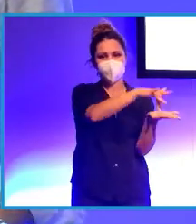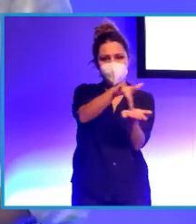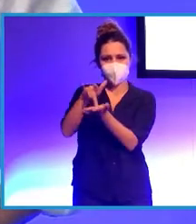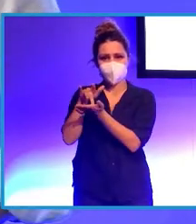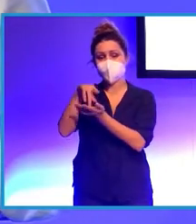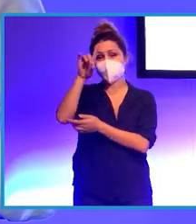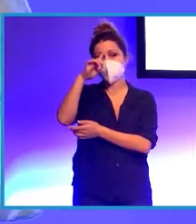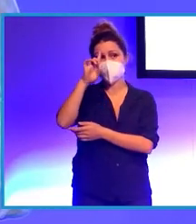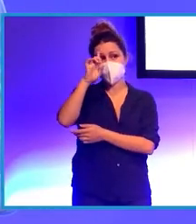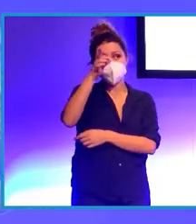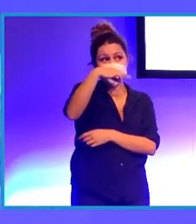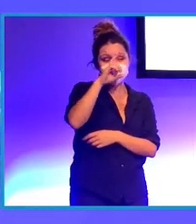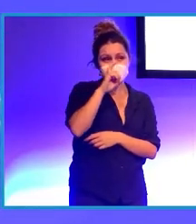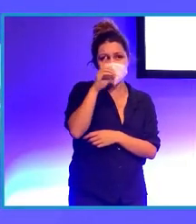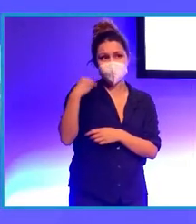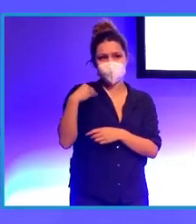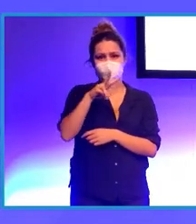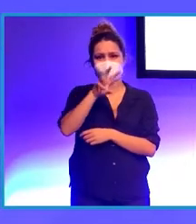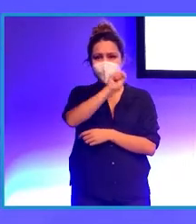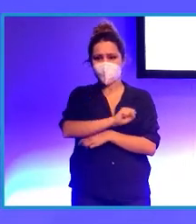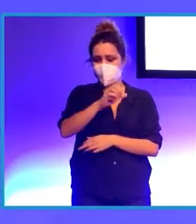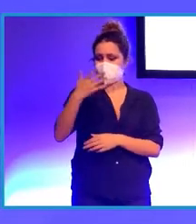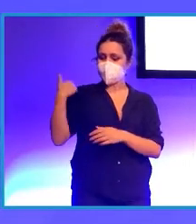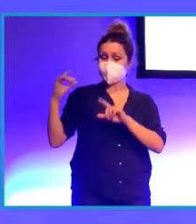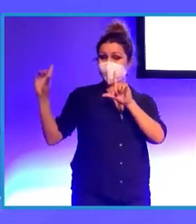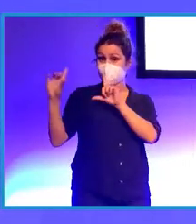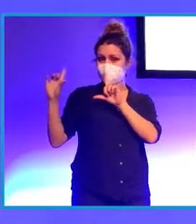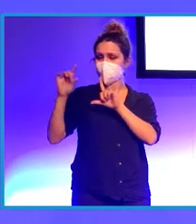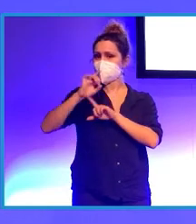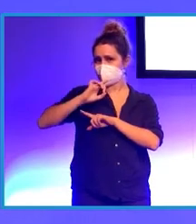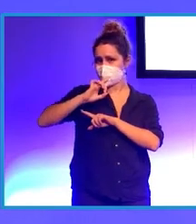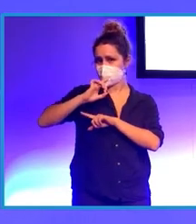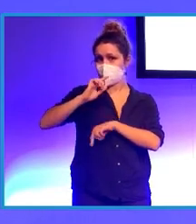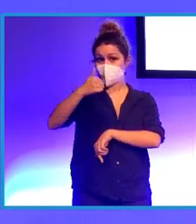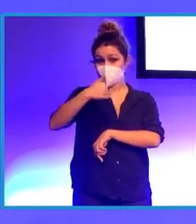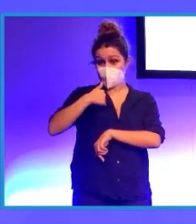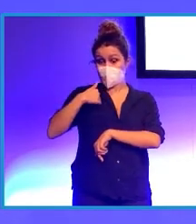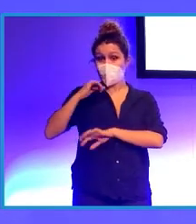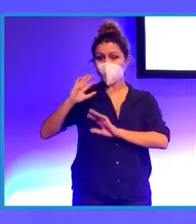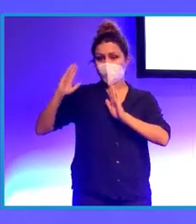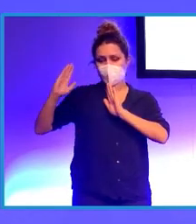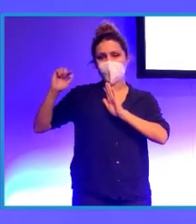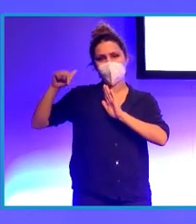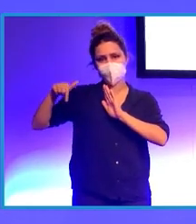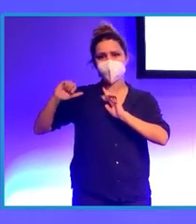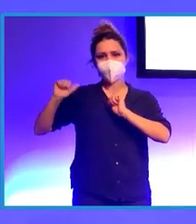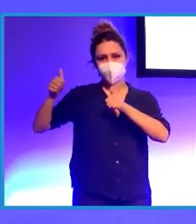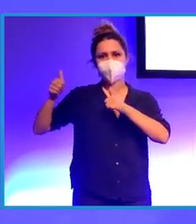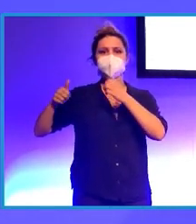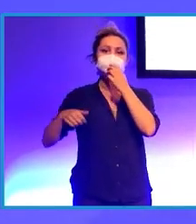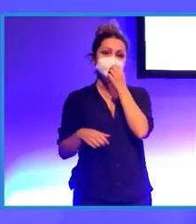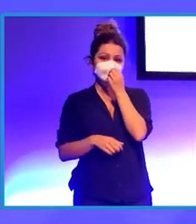la televisión hace 25 años, que es cuando yo un poco empecé en este mundo.